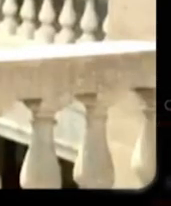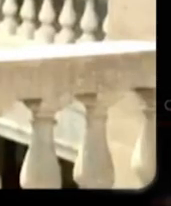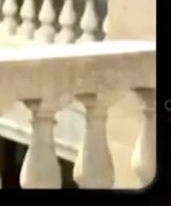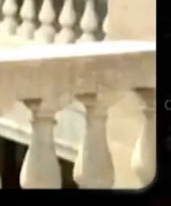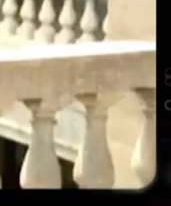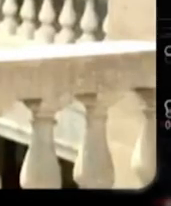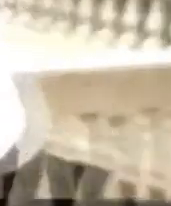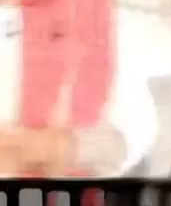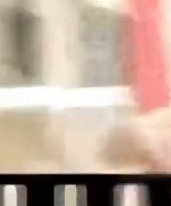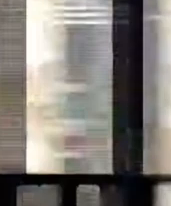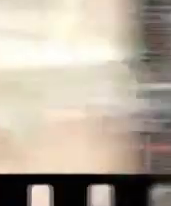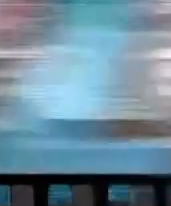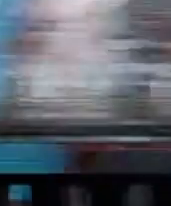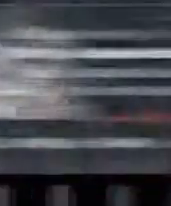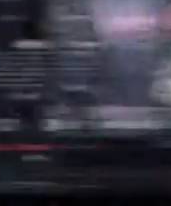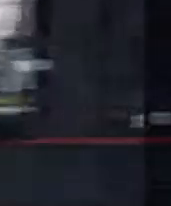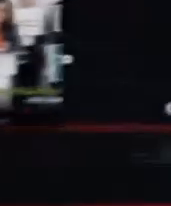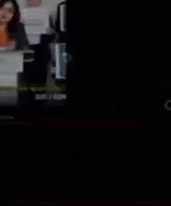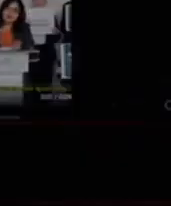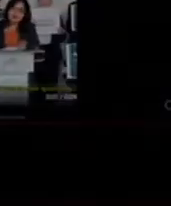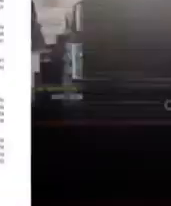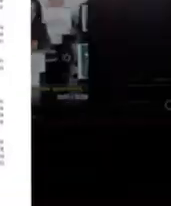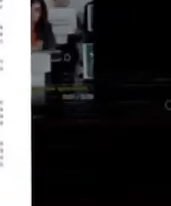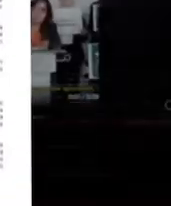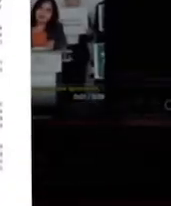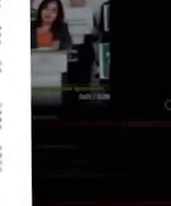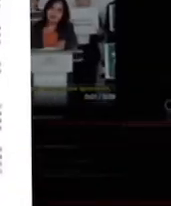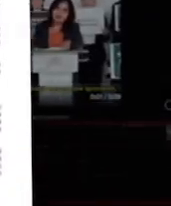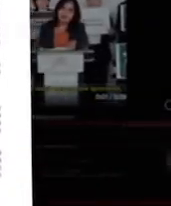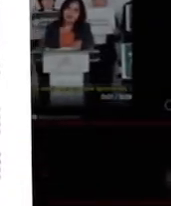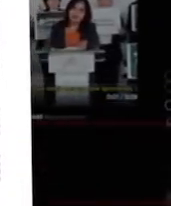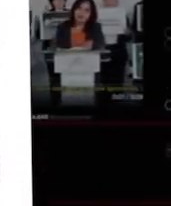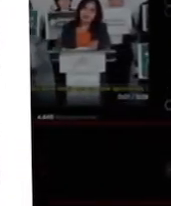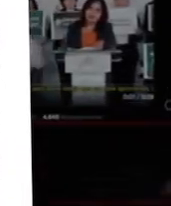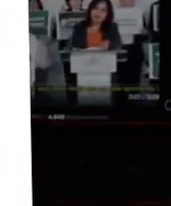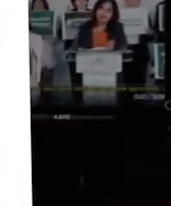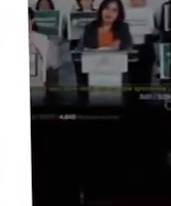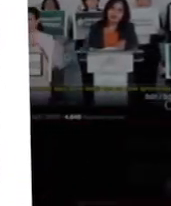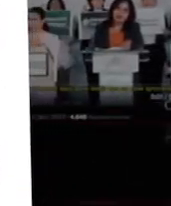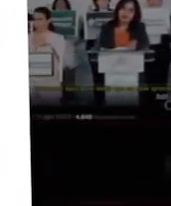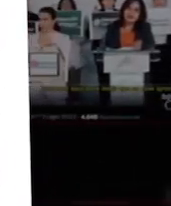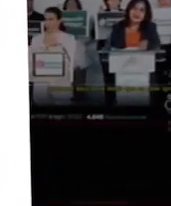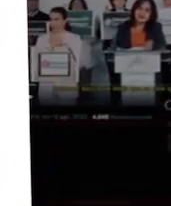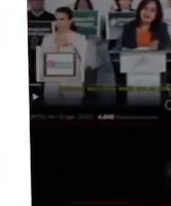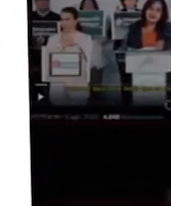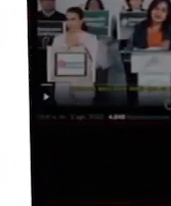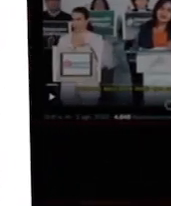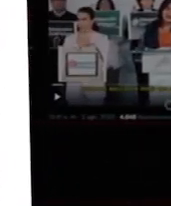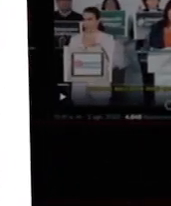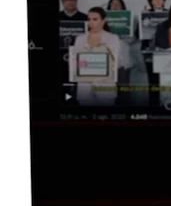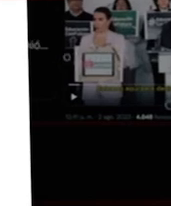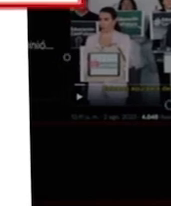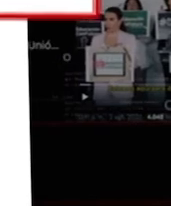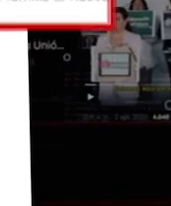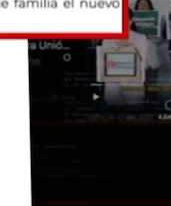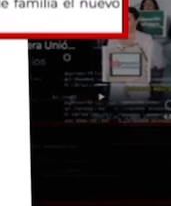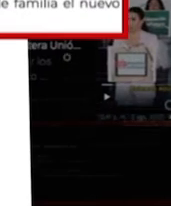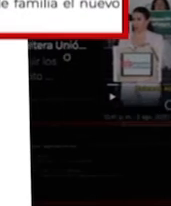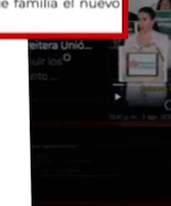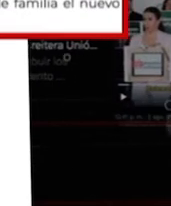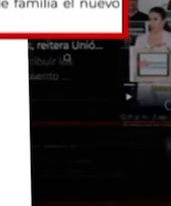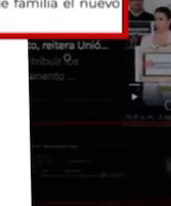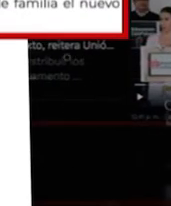para atender dicha notificación. 2. Falso que no se haya consultado a la sociedad civil, profesores y